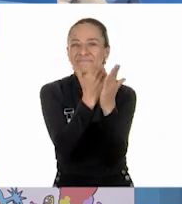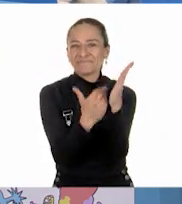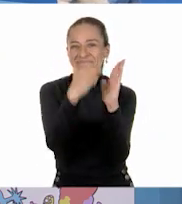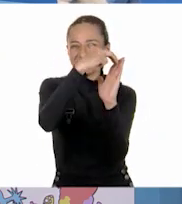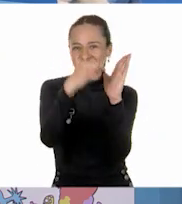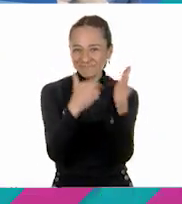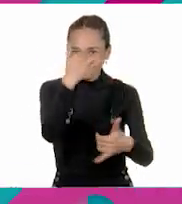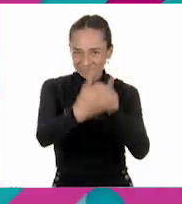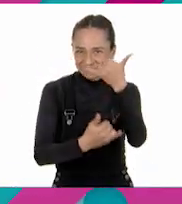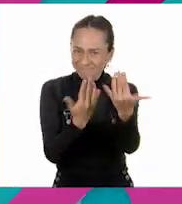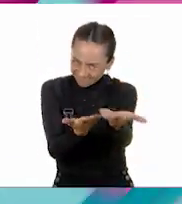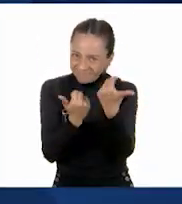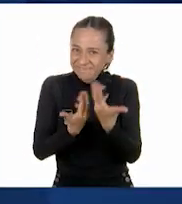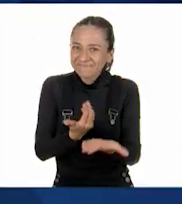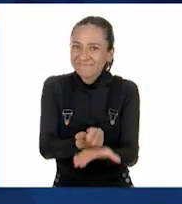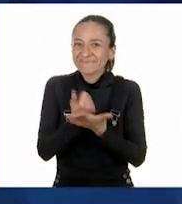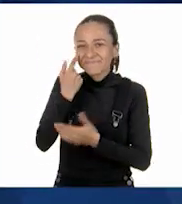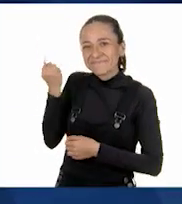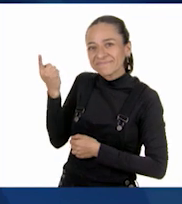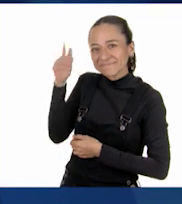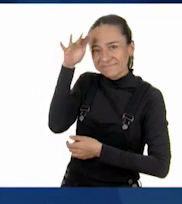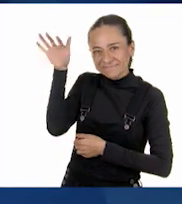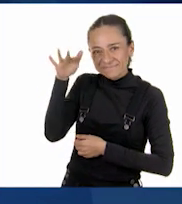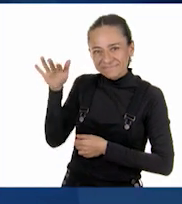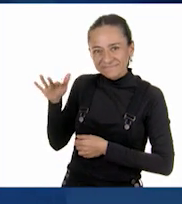Muy bien. Tenga mucha atención.